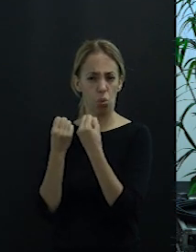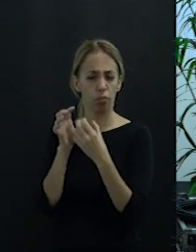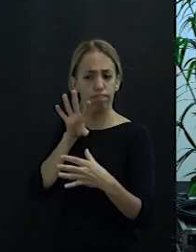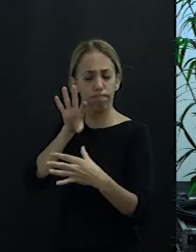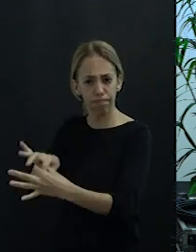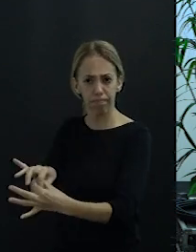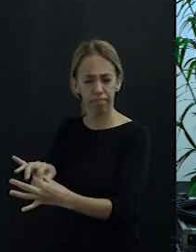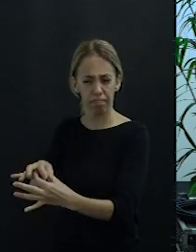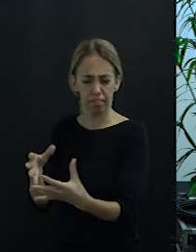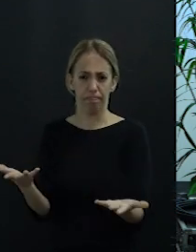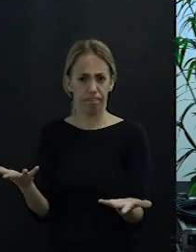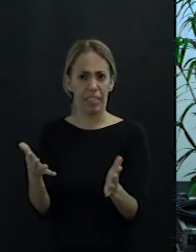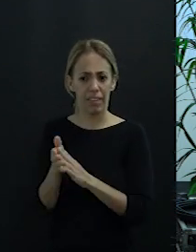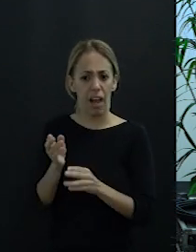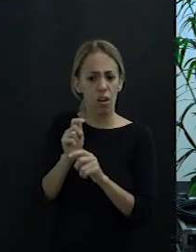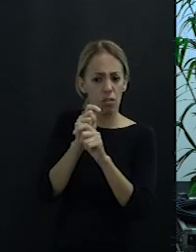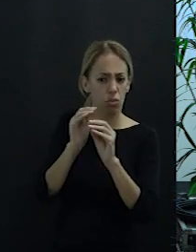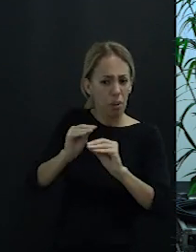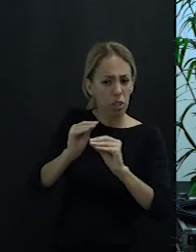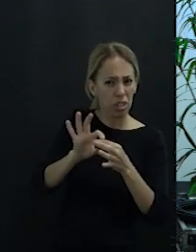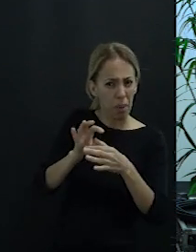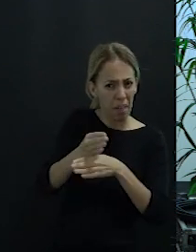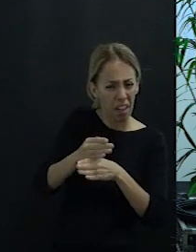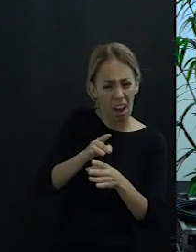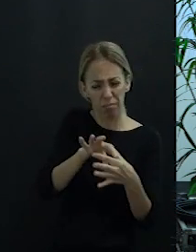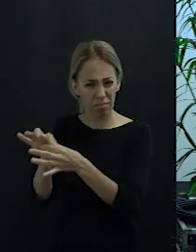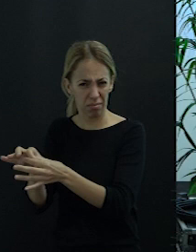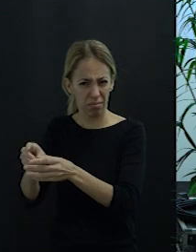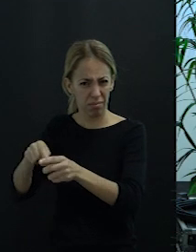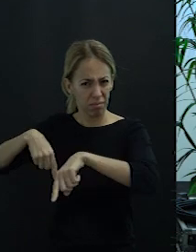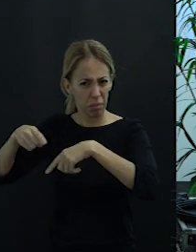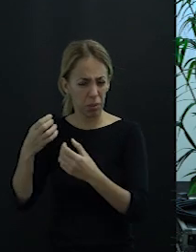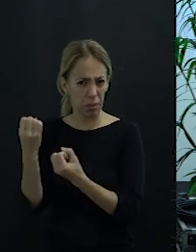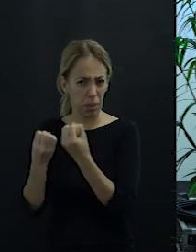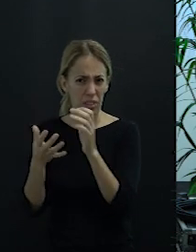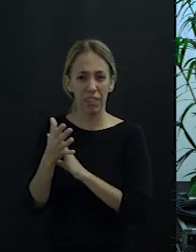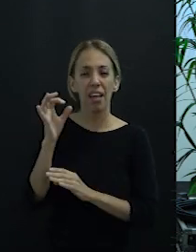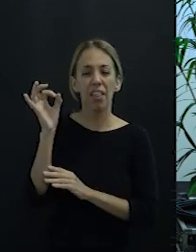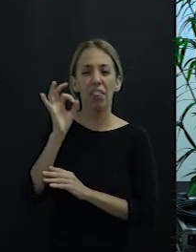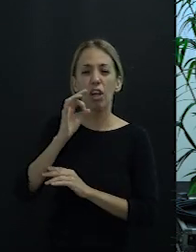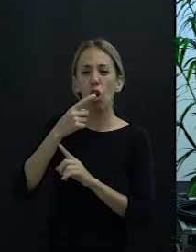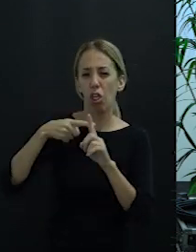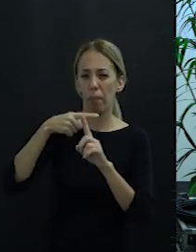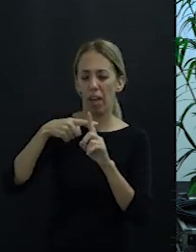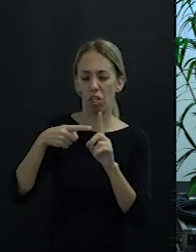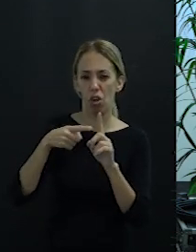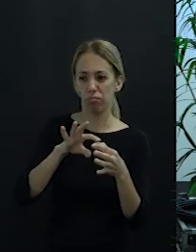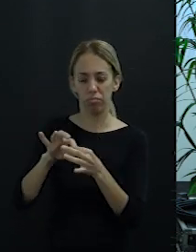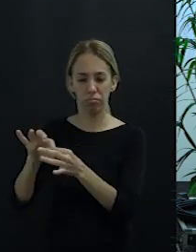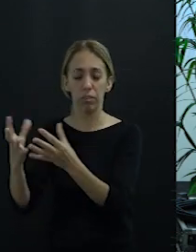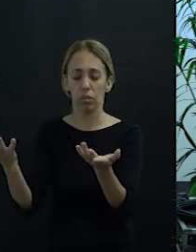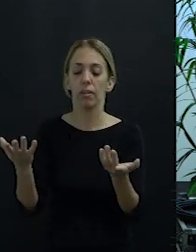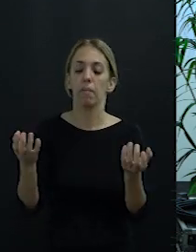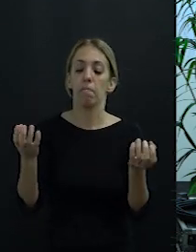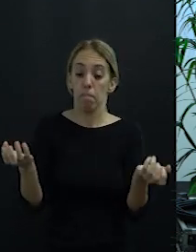Está en transporte y vehículo. Es un ciclo de grado medio. Son dos qualis. Con lo cual, ¿cuál es el problema a la hora de abordar